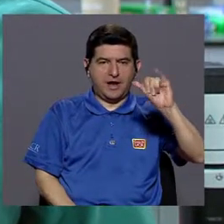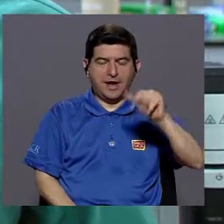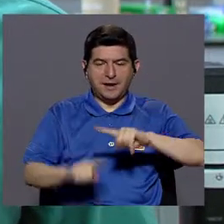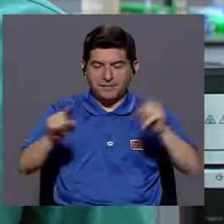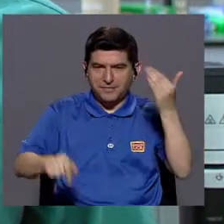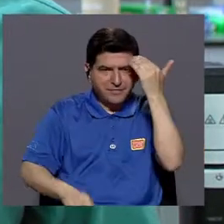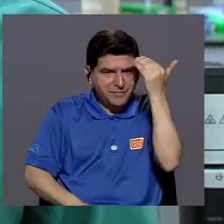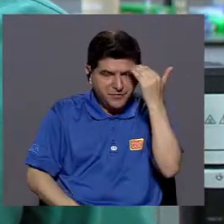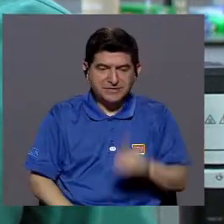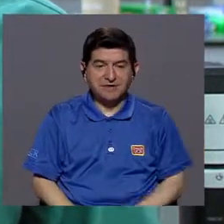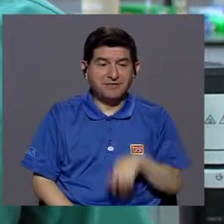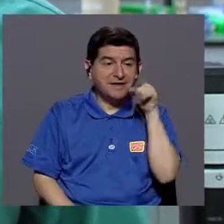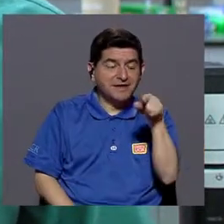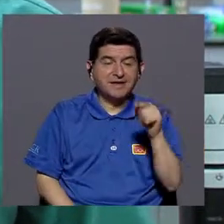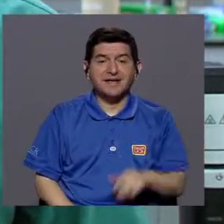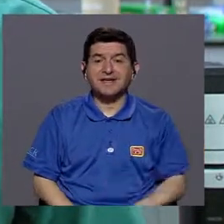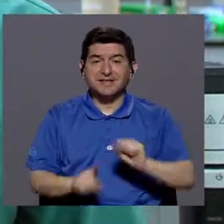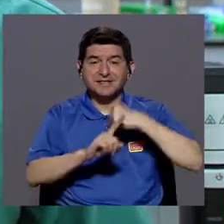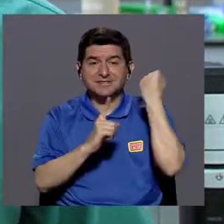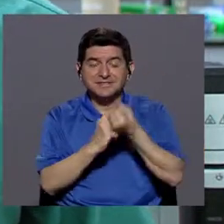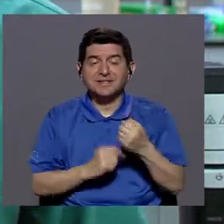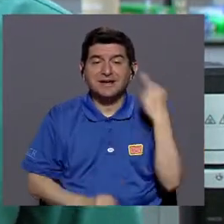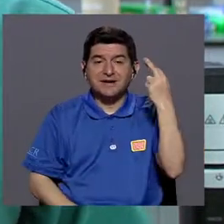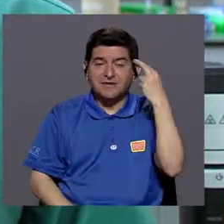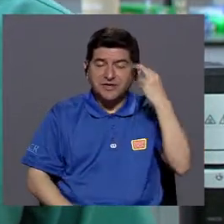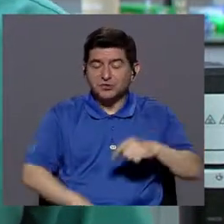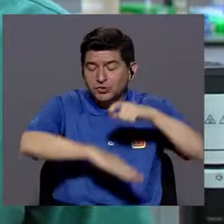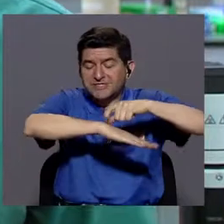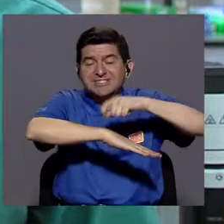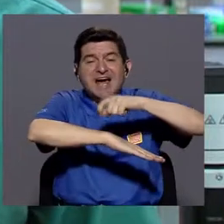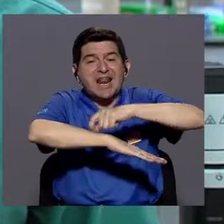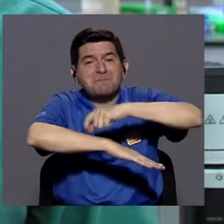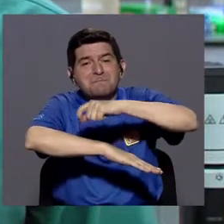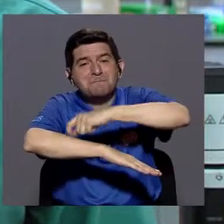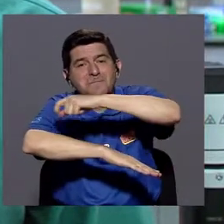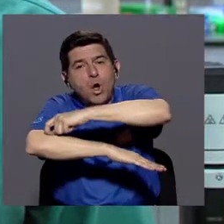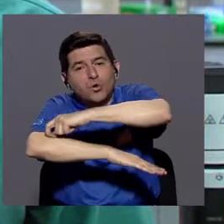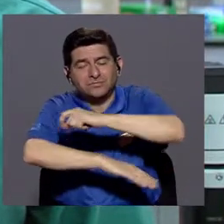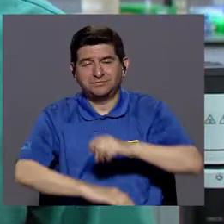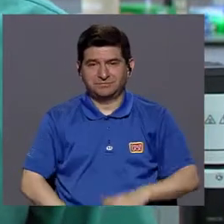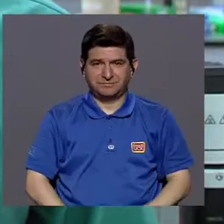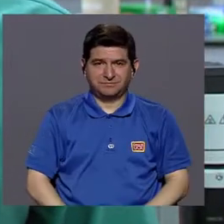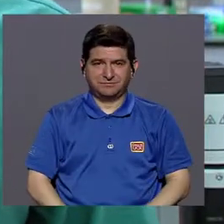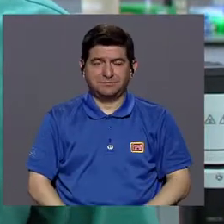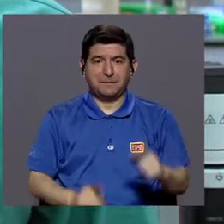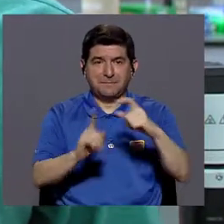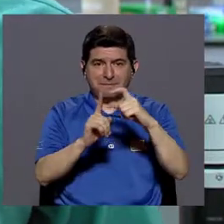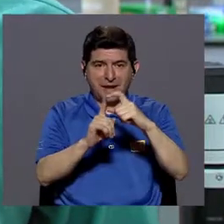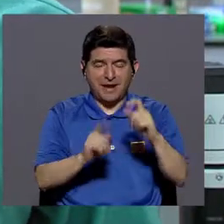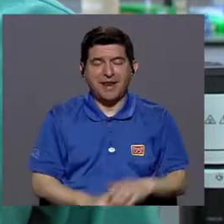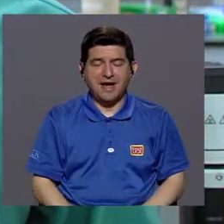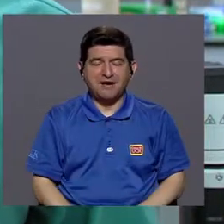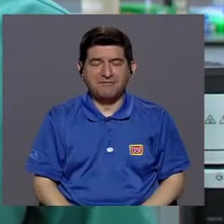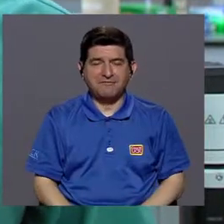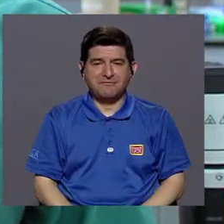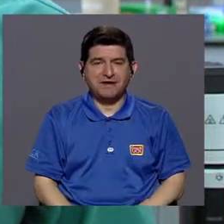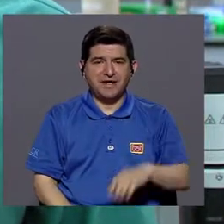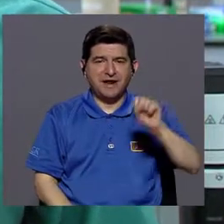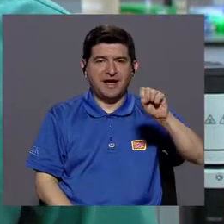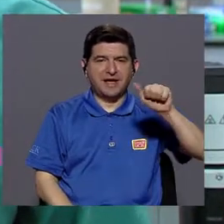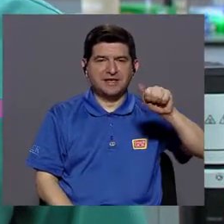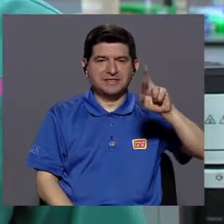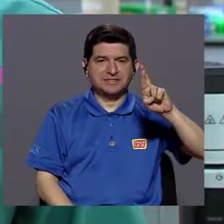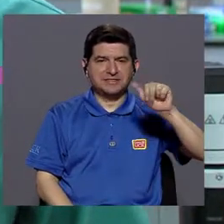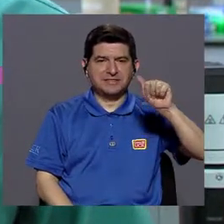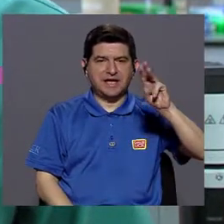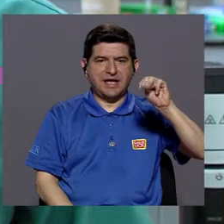Pero nunca supieron que la neumonía o la encefalitis se la causó el sarampión, ¿verdad? La palabra sarampión en